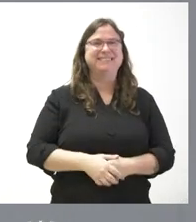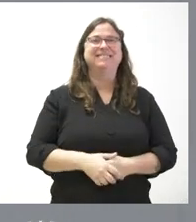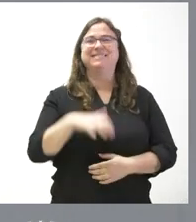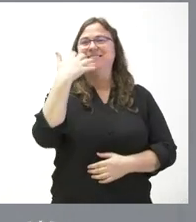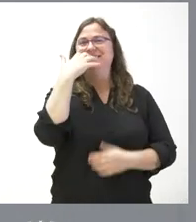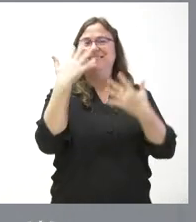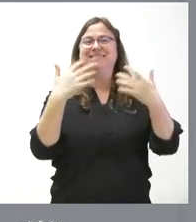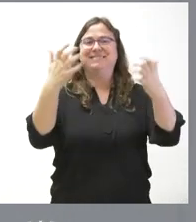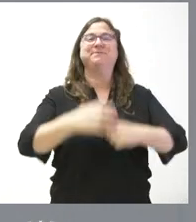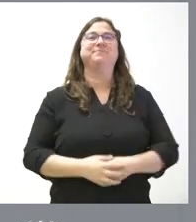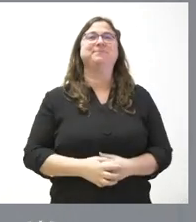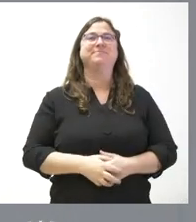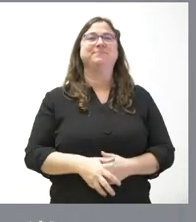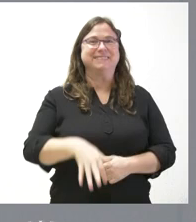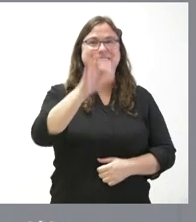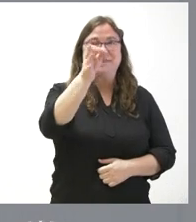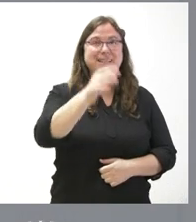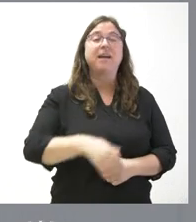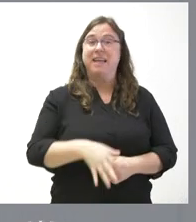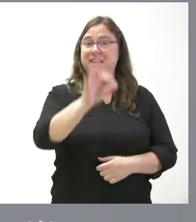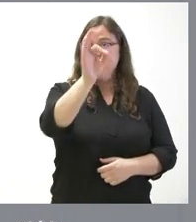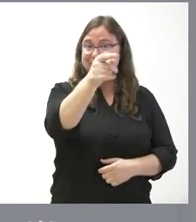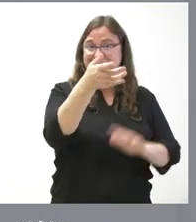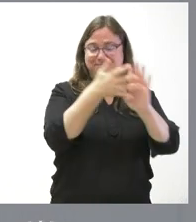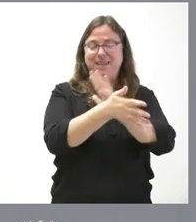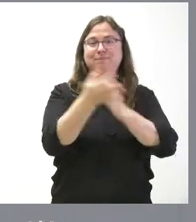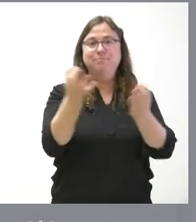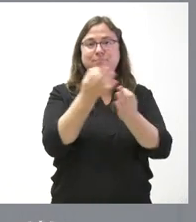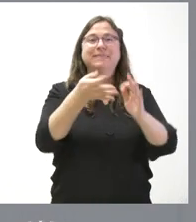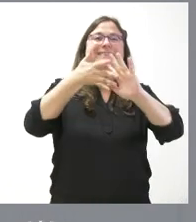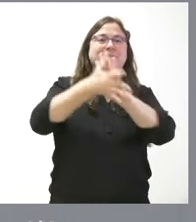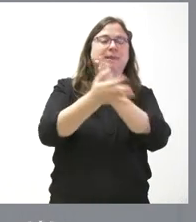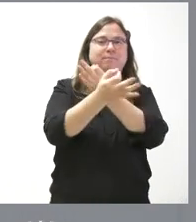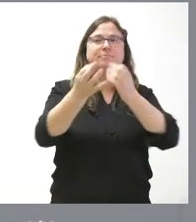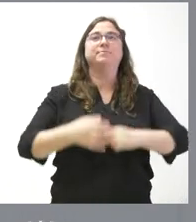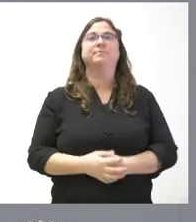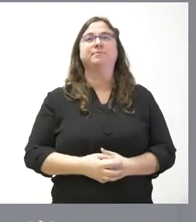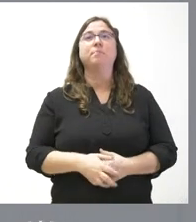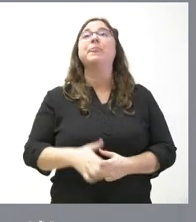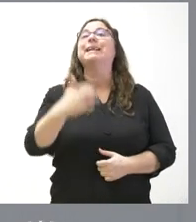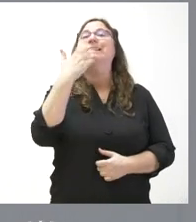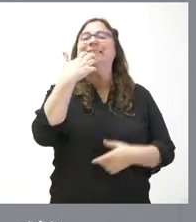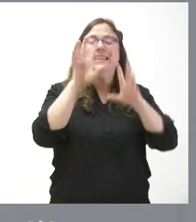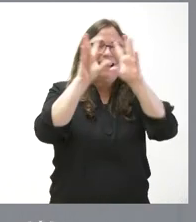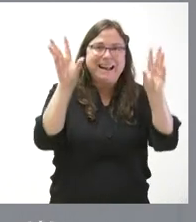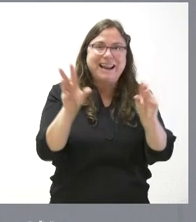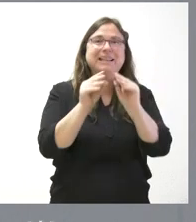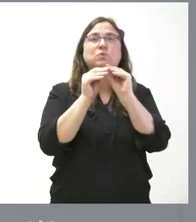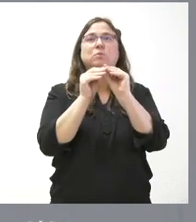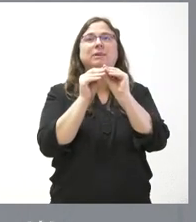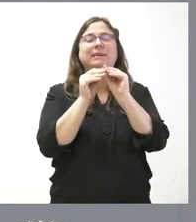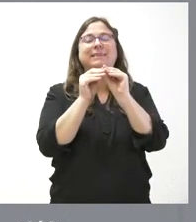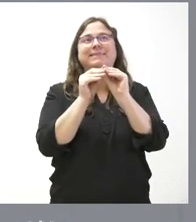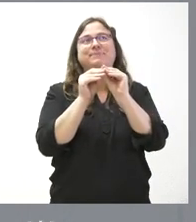Y quizá, sí, pero efectivamente esa es la descripción. Si tuviera que resumirlo, quizá con palabras